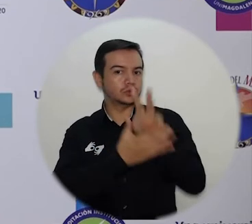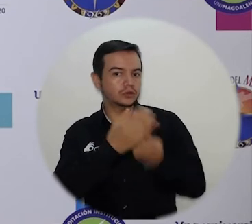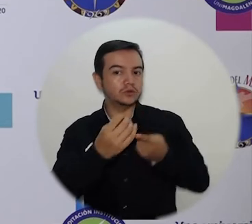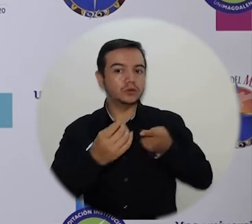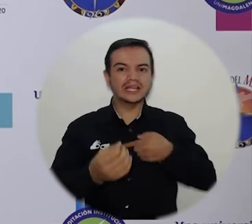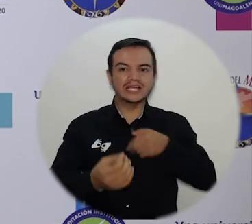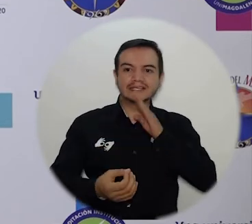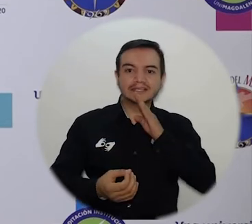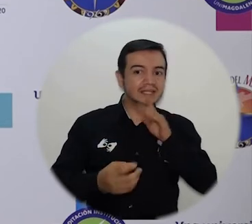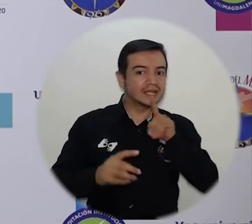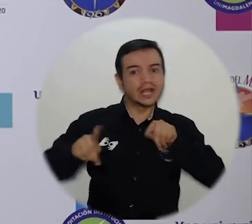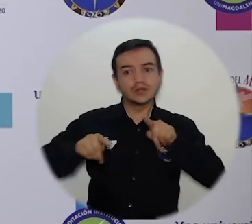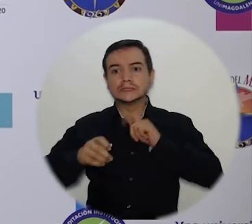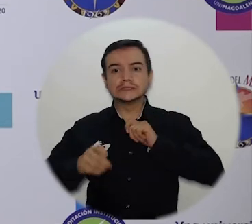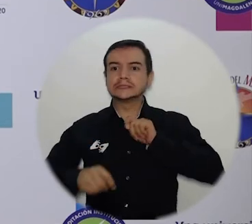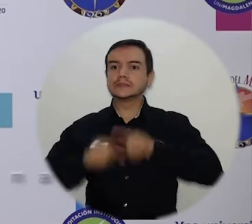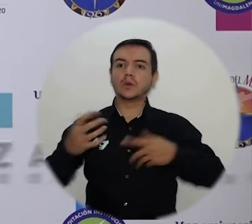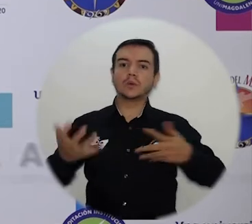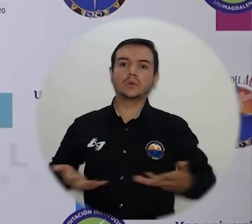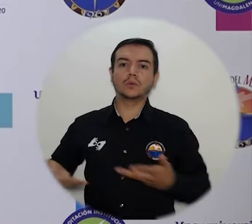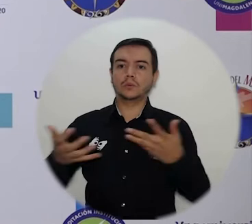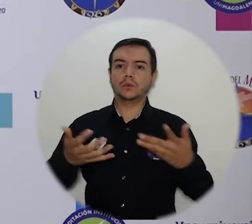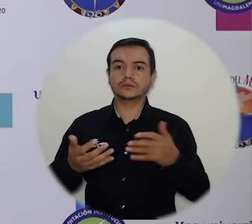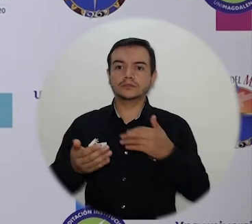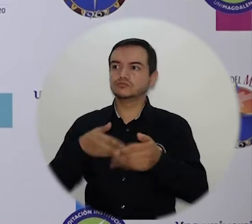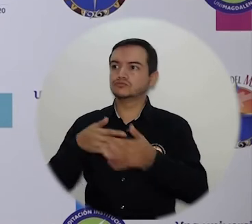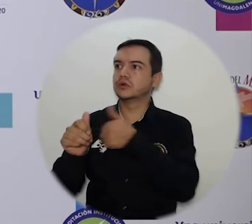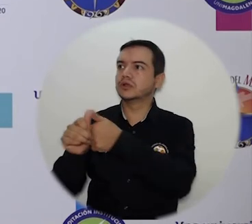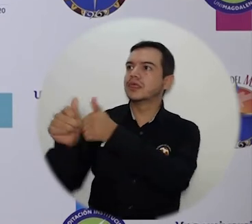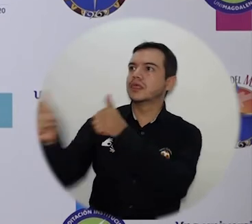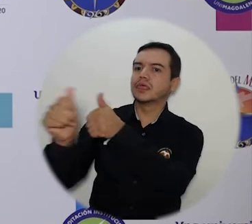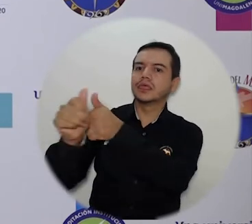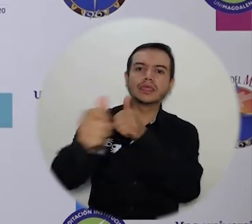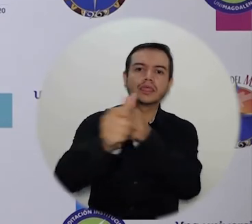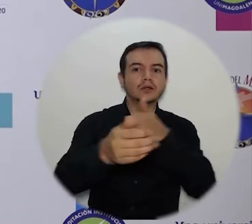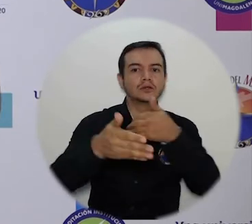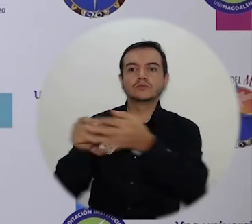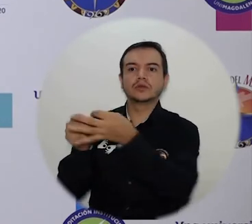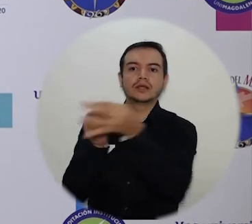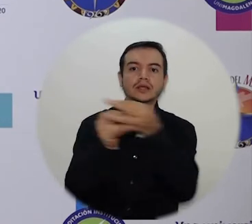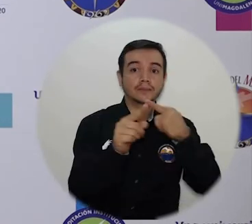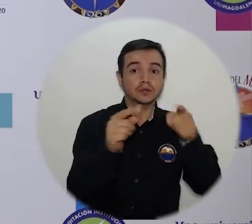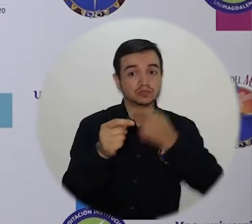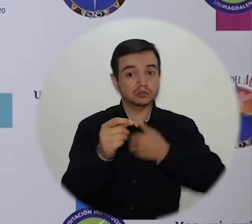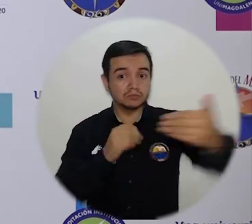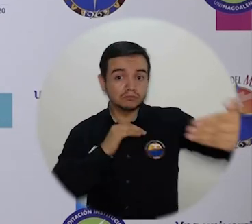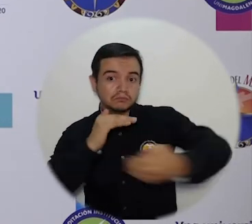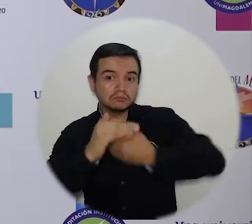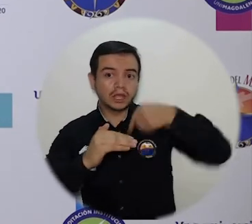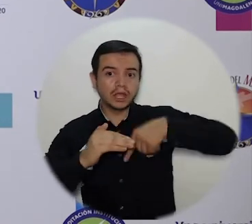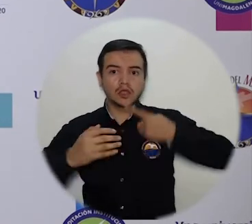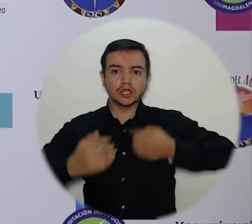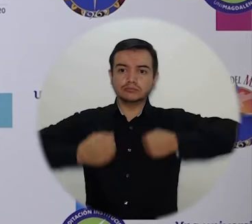retornar pues pueda hacerlo desde su punto de origen, pero que también puedan venir a disfrutar la infraestructura con todas las medidas de bioseguridad del